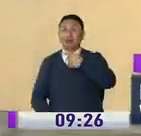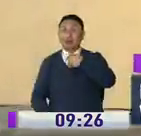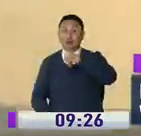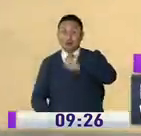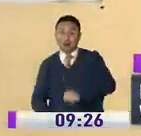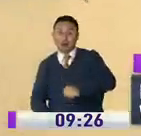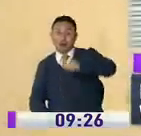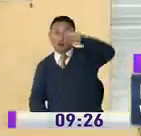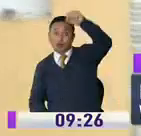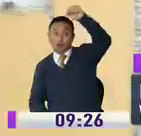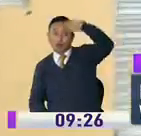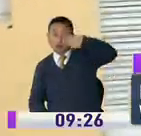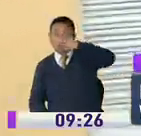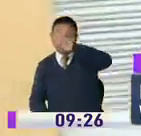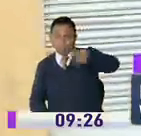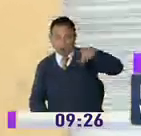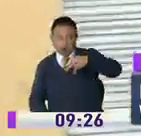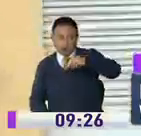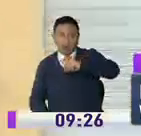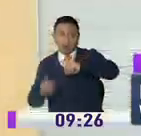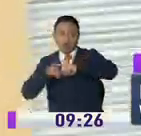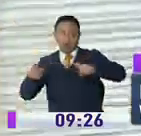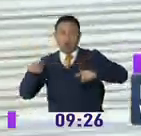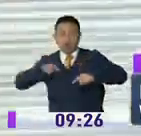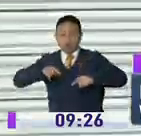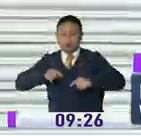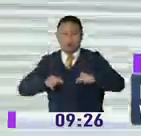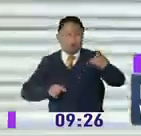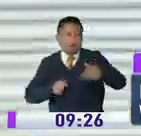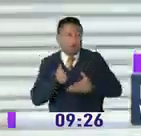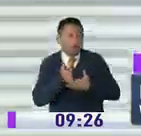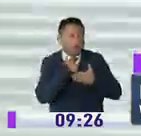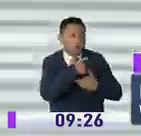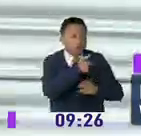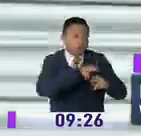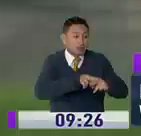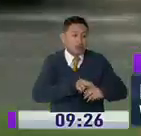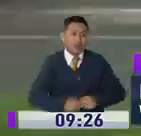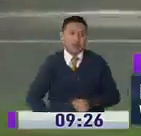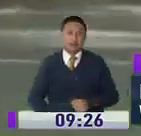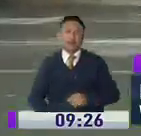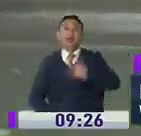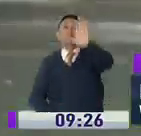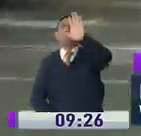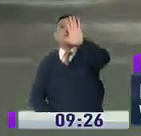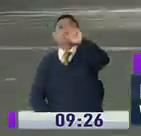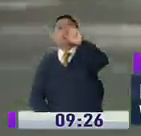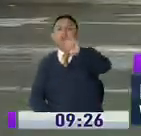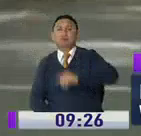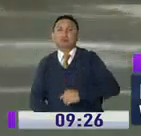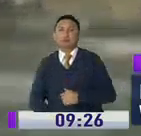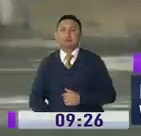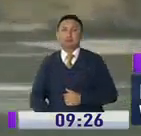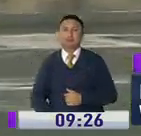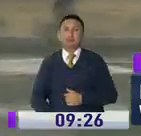abierto su negocio durante la prohibición, esto porque estaba ayudando a alguien a conseguir un taxi. No se vaya, no se vaya.